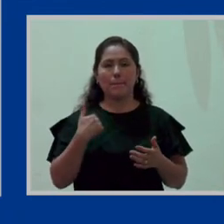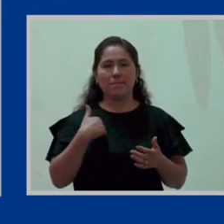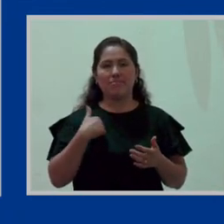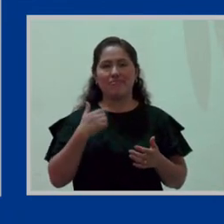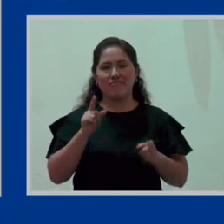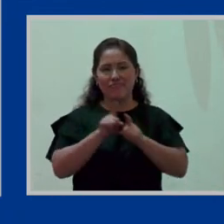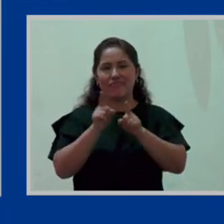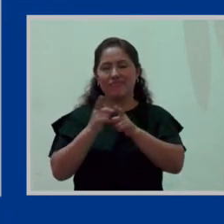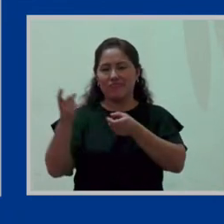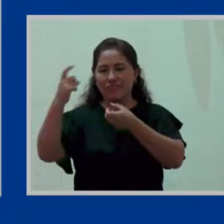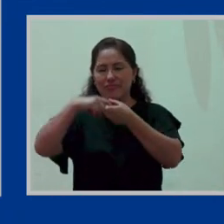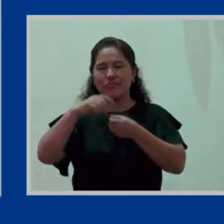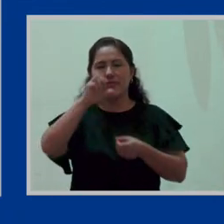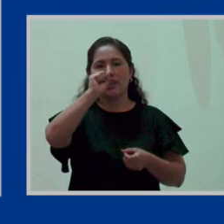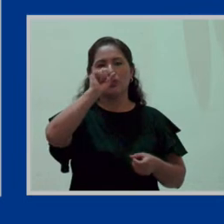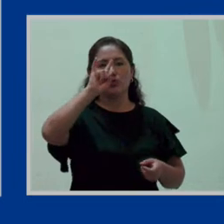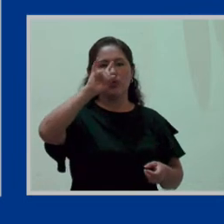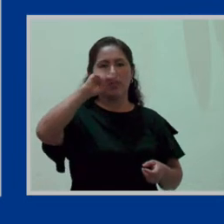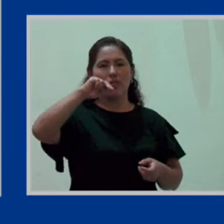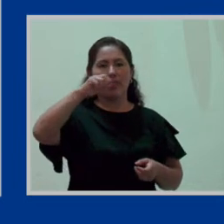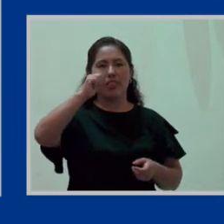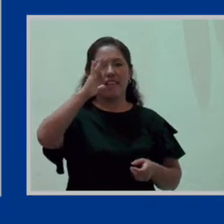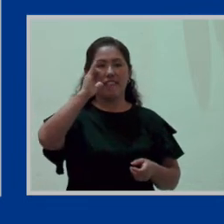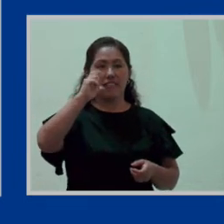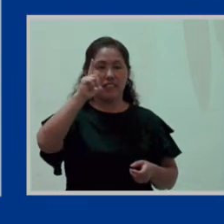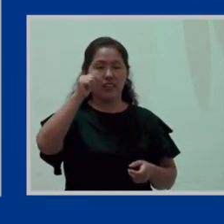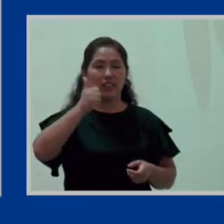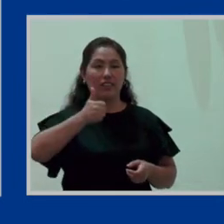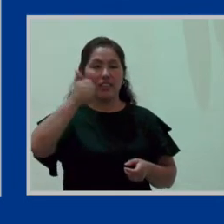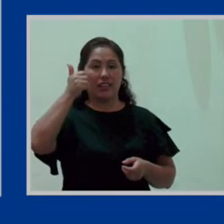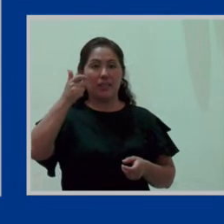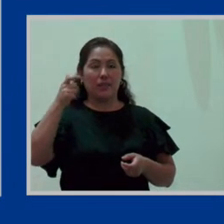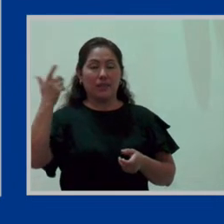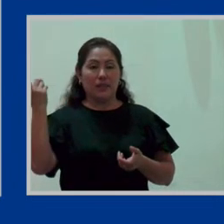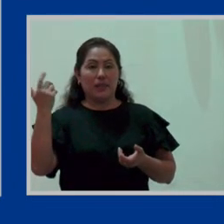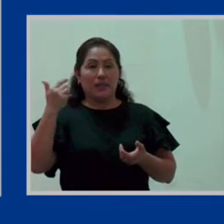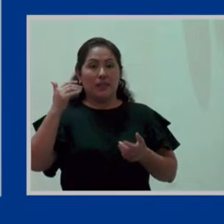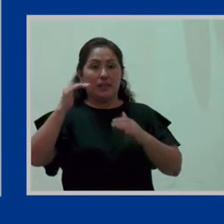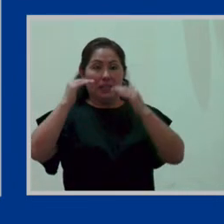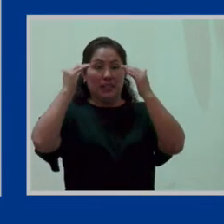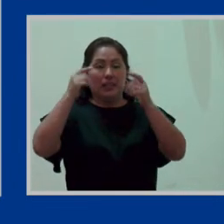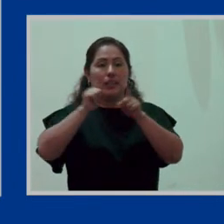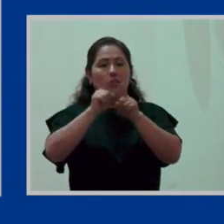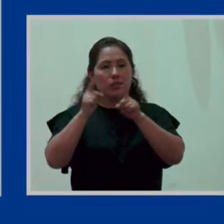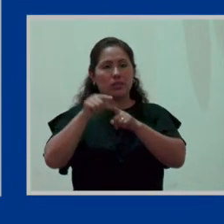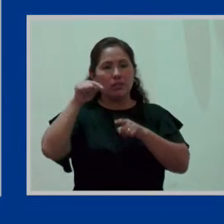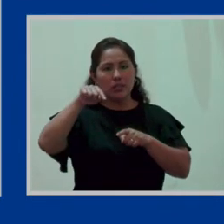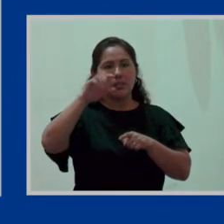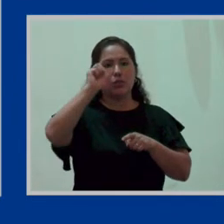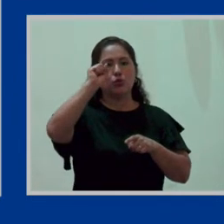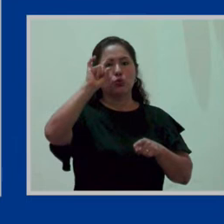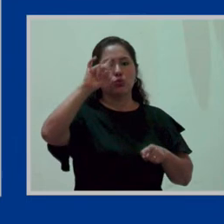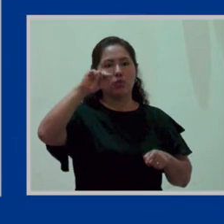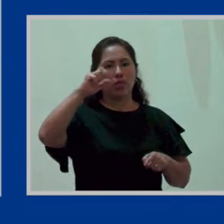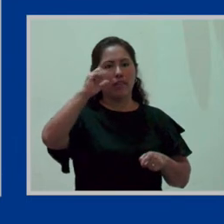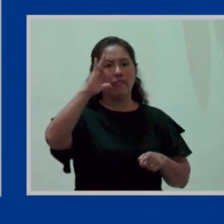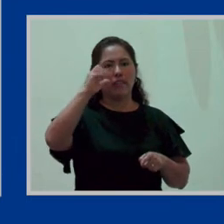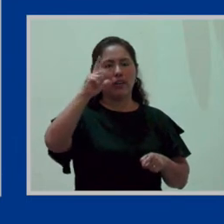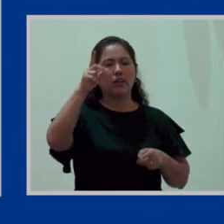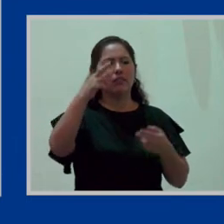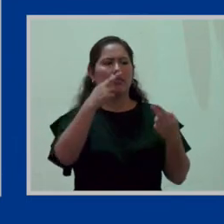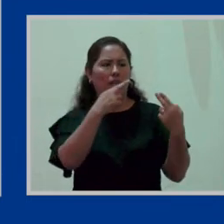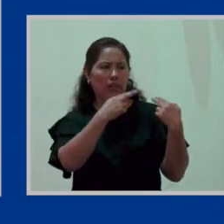Zonafil, tengo que hacer eco de nuestras funciones. Entonces, la Zonafil es el ente encargado de exigir